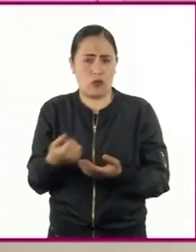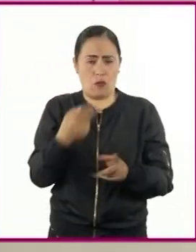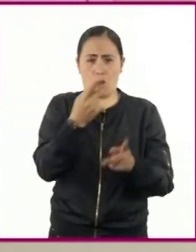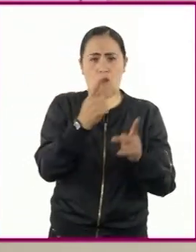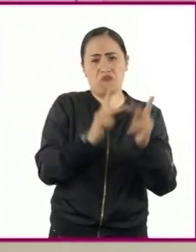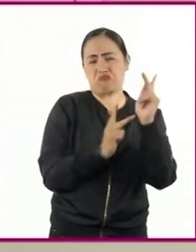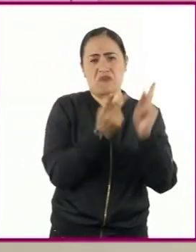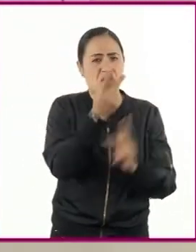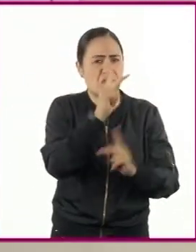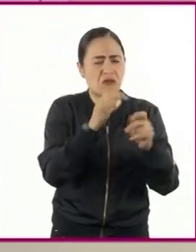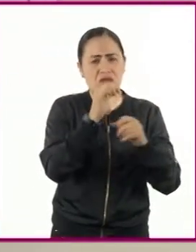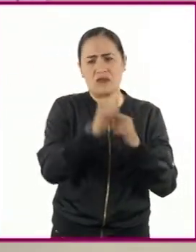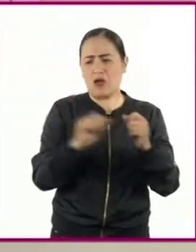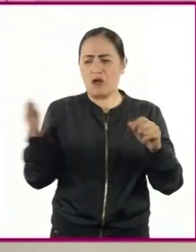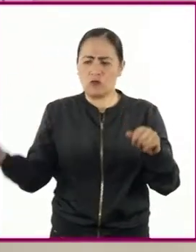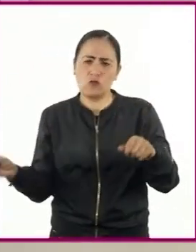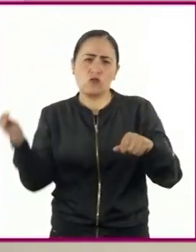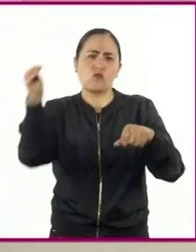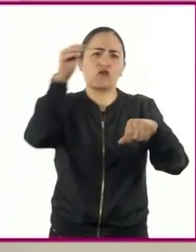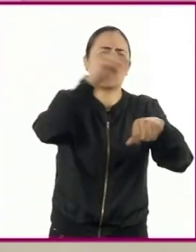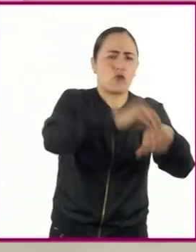Por ejemplo, al jitomate.